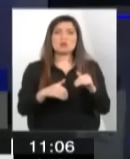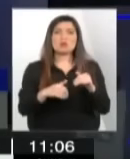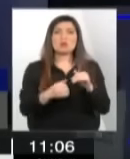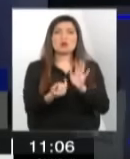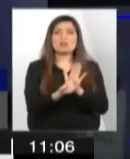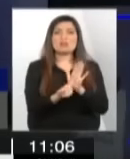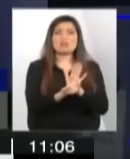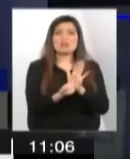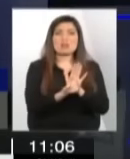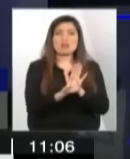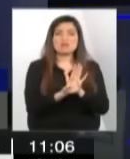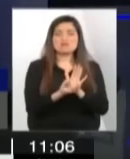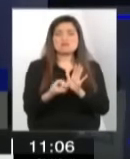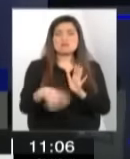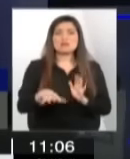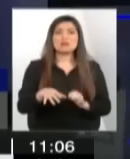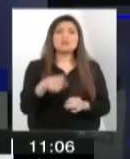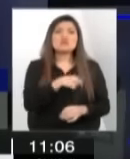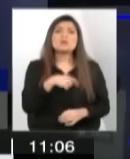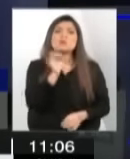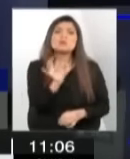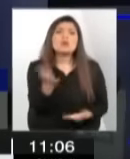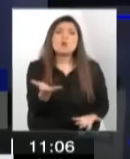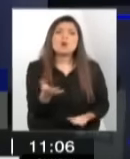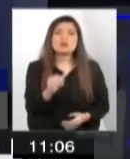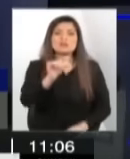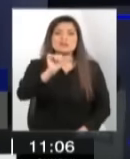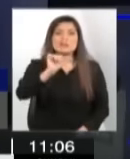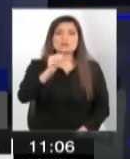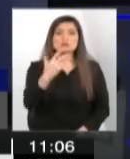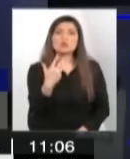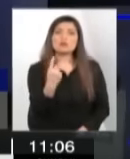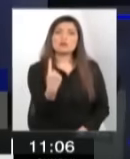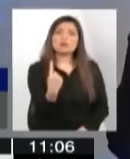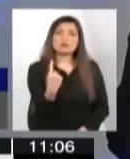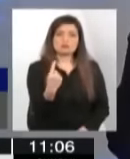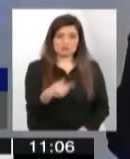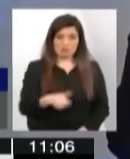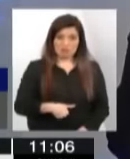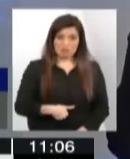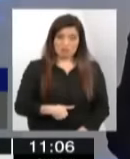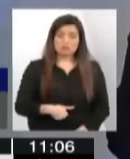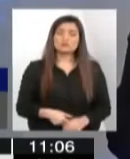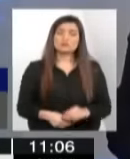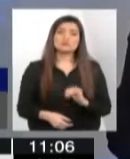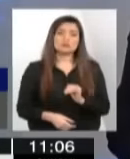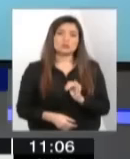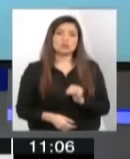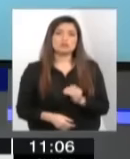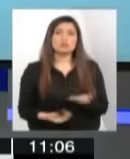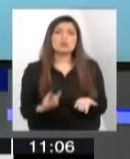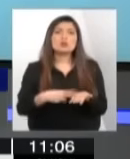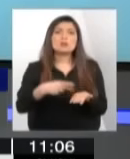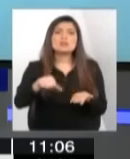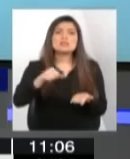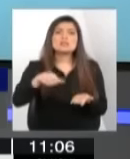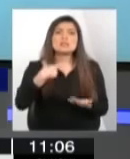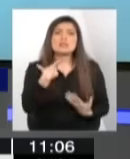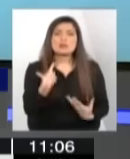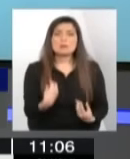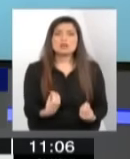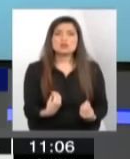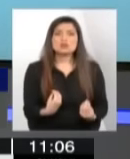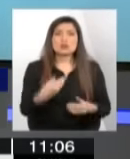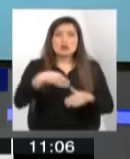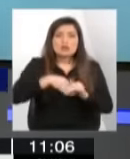691. 691. Exactamente. ¿Pasaste hambre? Sí. ¿Y en el 2016 qué ocurre dentro